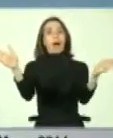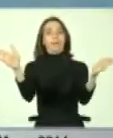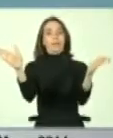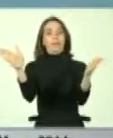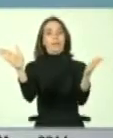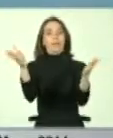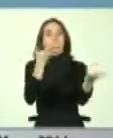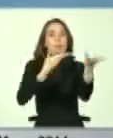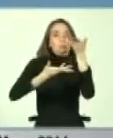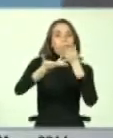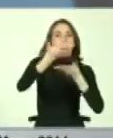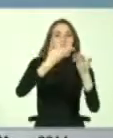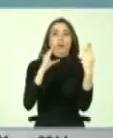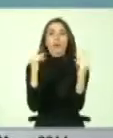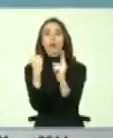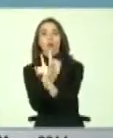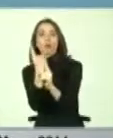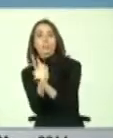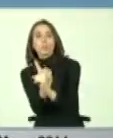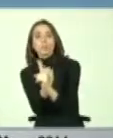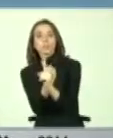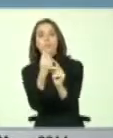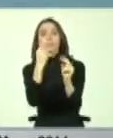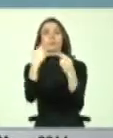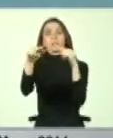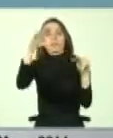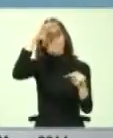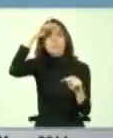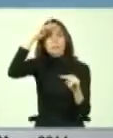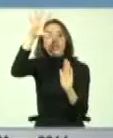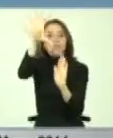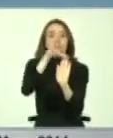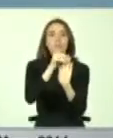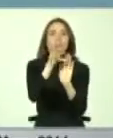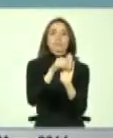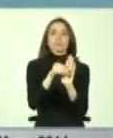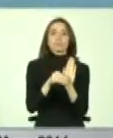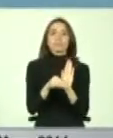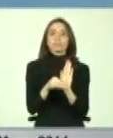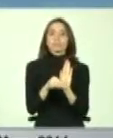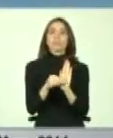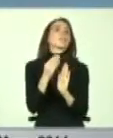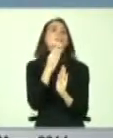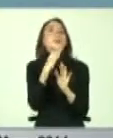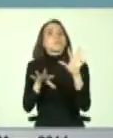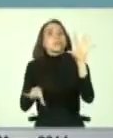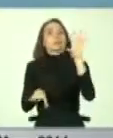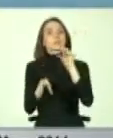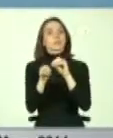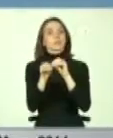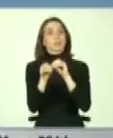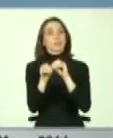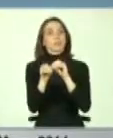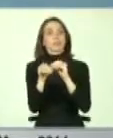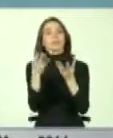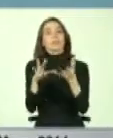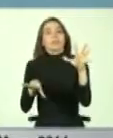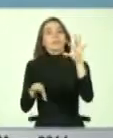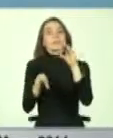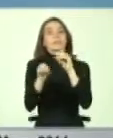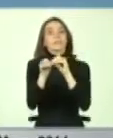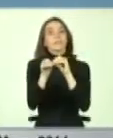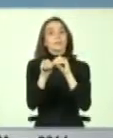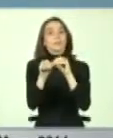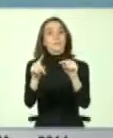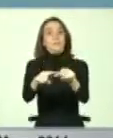intercambiar, para conversar, para recoger experiencia, pero también para hacer síntesis. Y la síntesis en un espacio